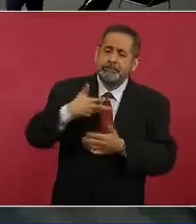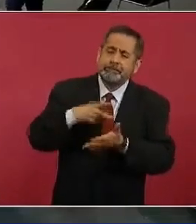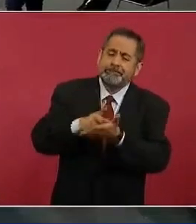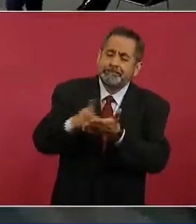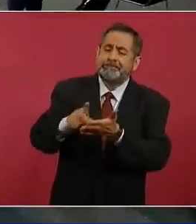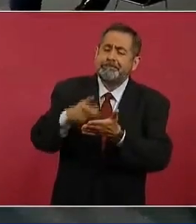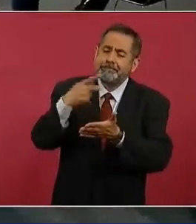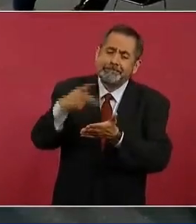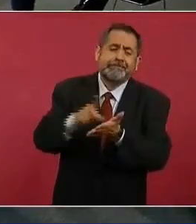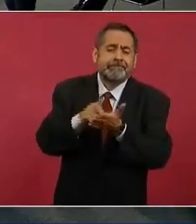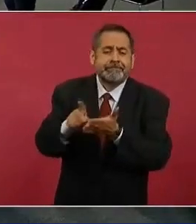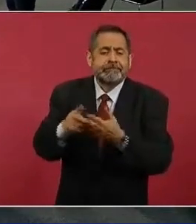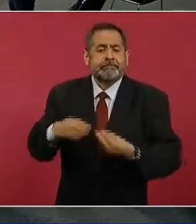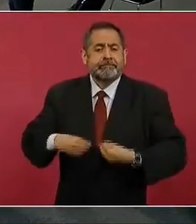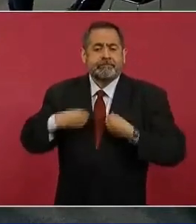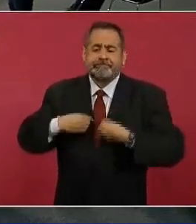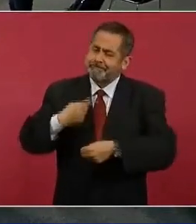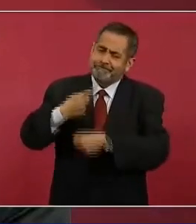el derecho a la vida.